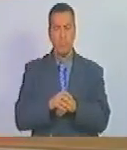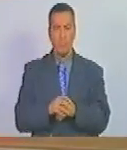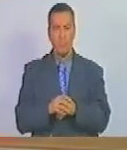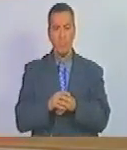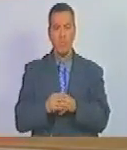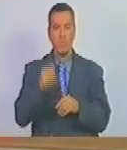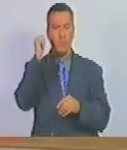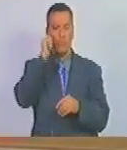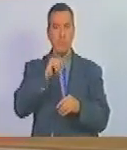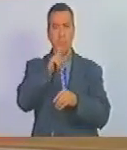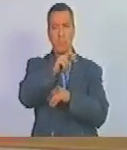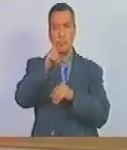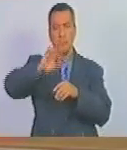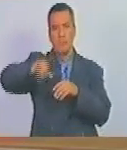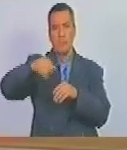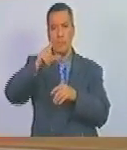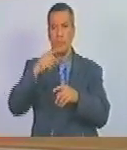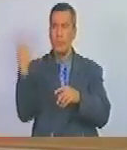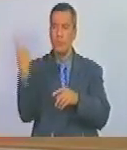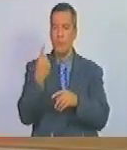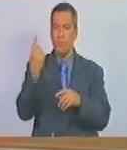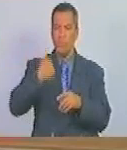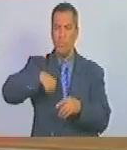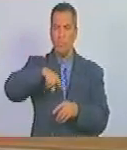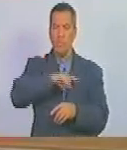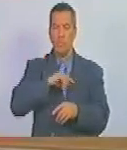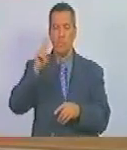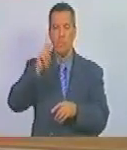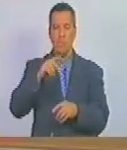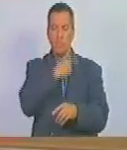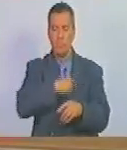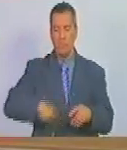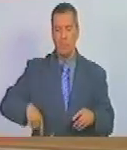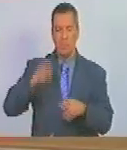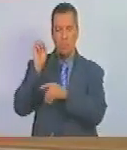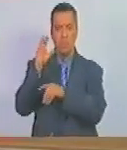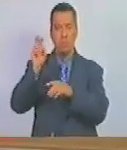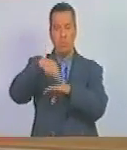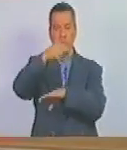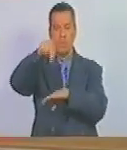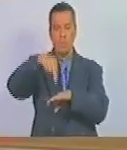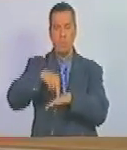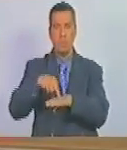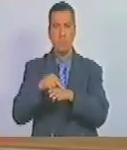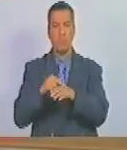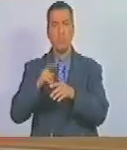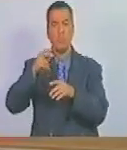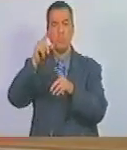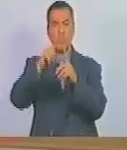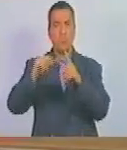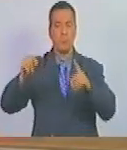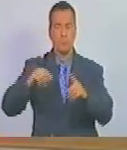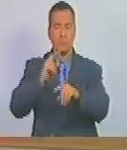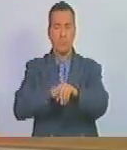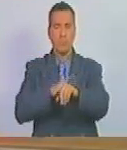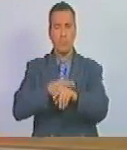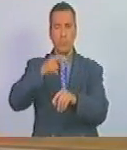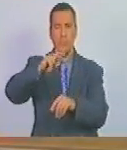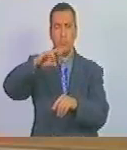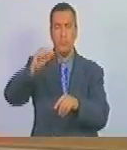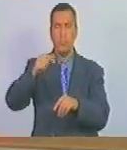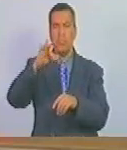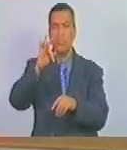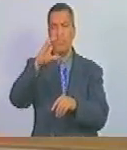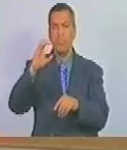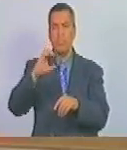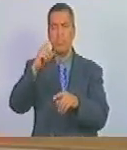el sábado 22 de julio arribó a nuestra patria el presidente del consejo nacional palestino doctor Raji Fatou